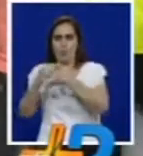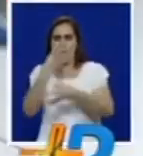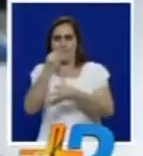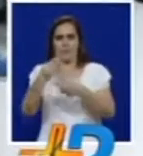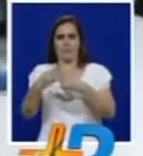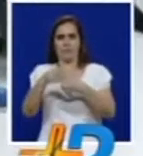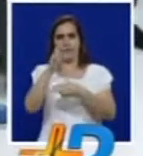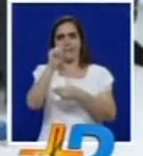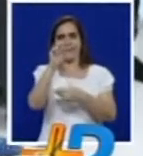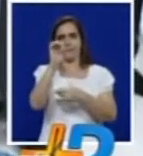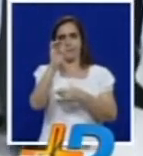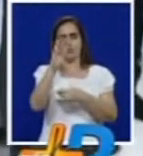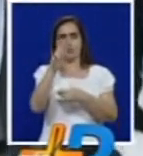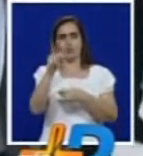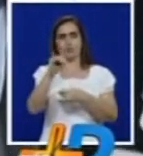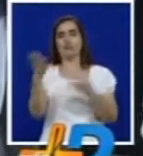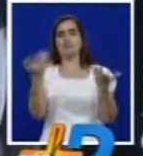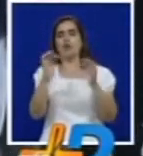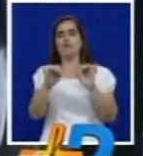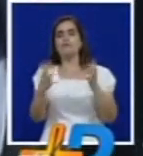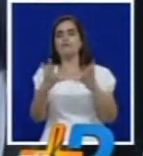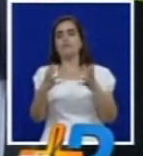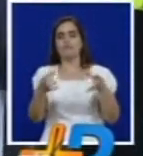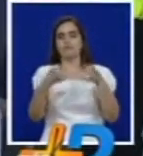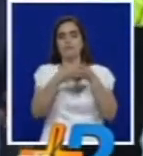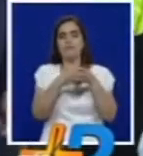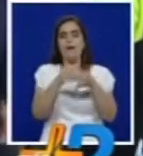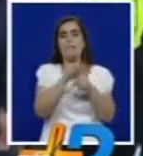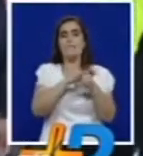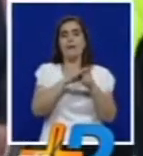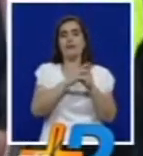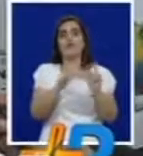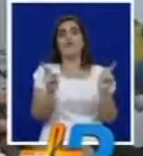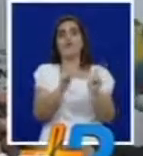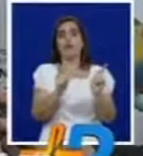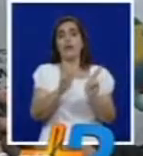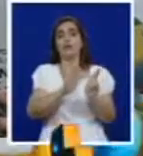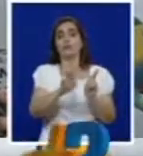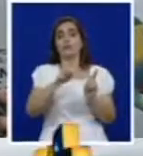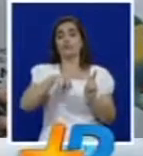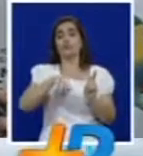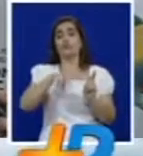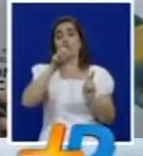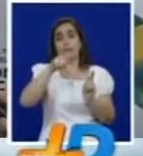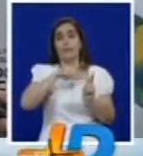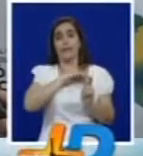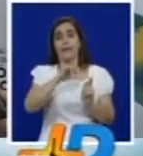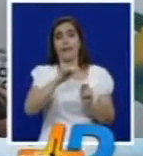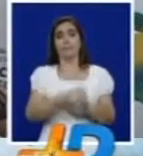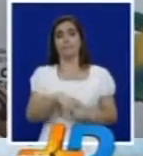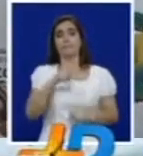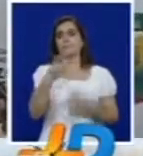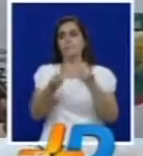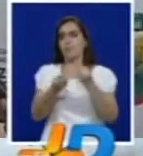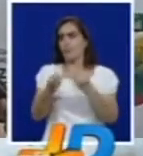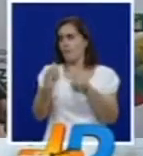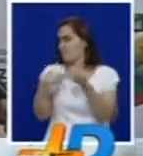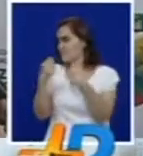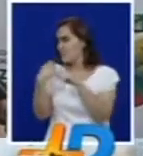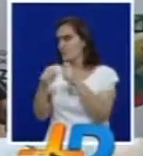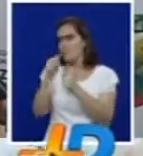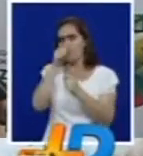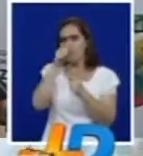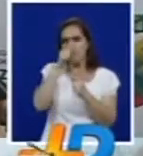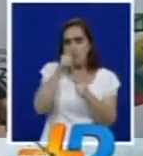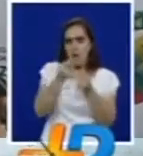delincuencial tenía su centro de operaciones en el barrio Floralia, al norte de la ciudad. Estos individuos se dedicaban al tráfico de estupefacientes al